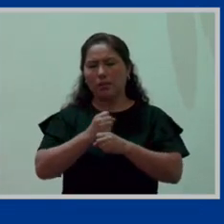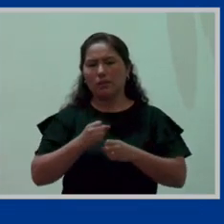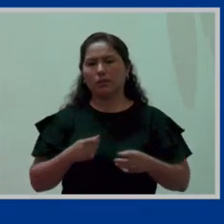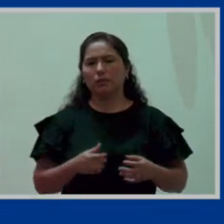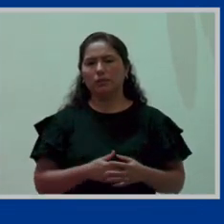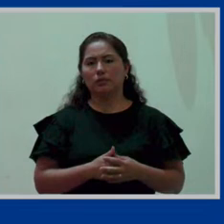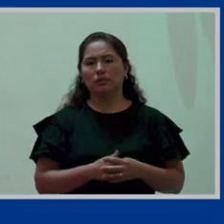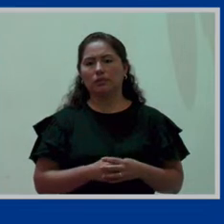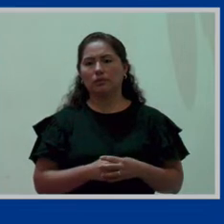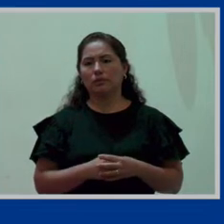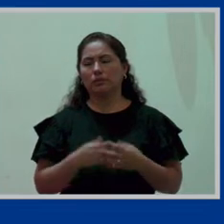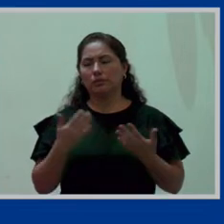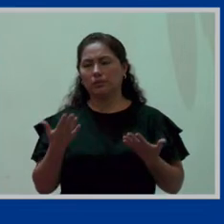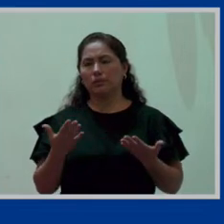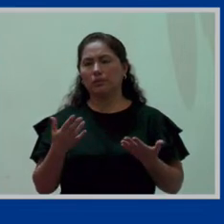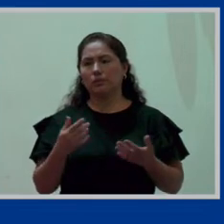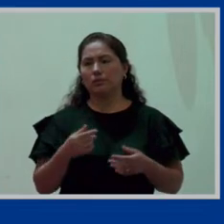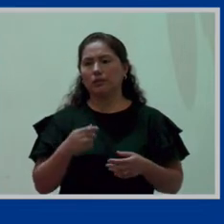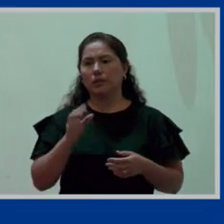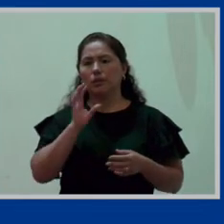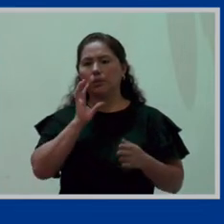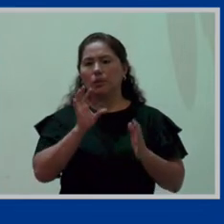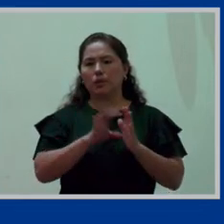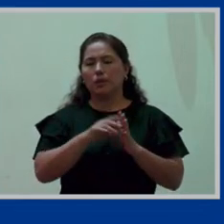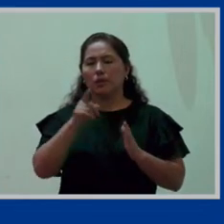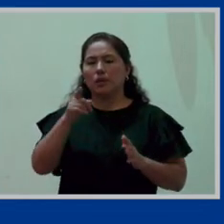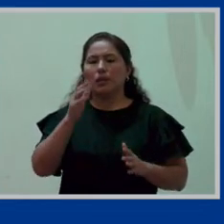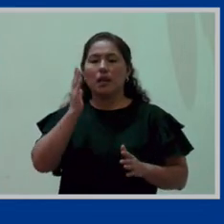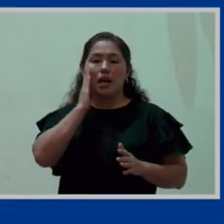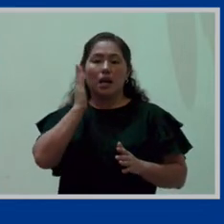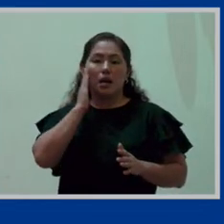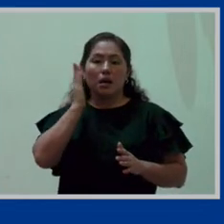entendí bien el organismo de la madre no está produciendo leche